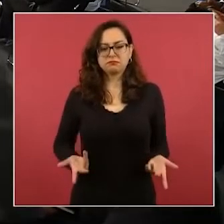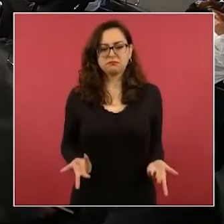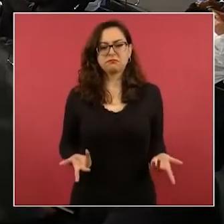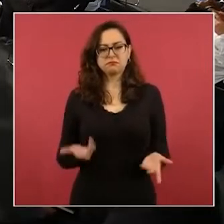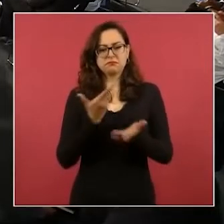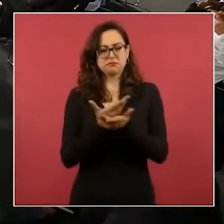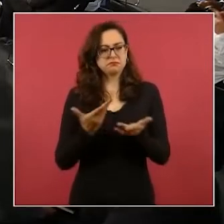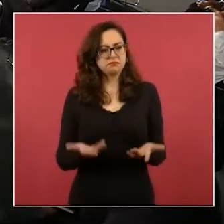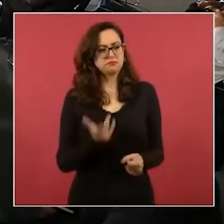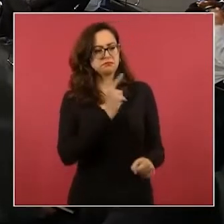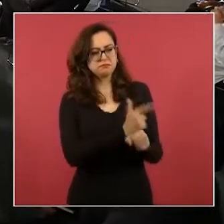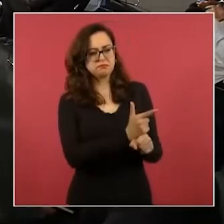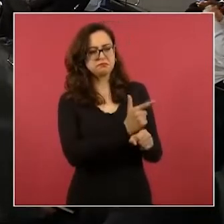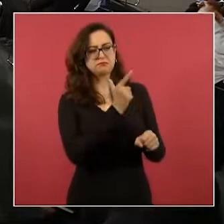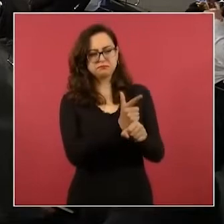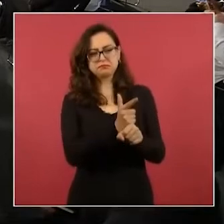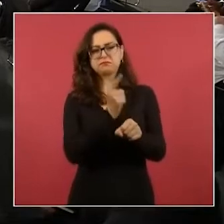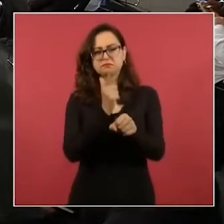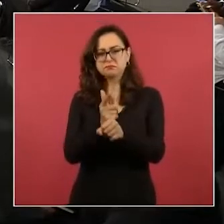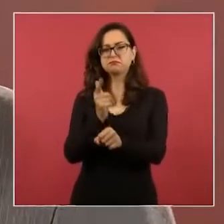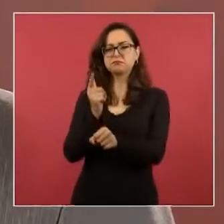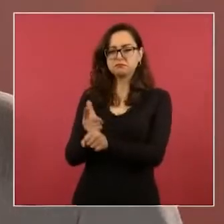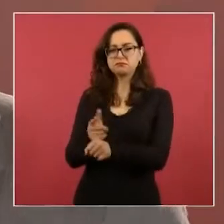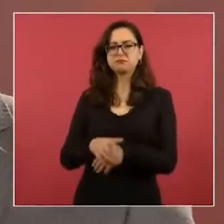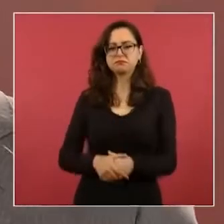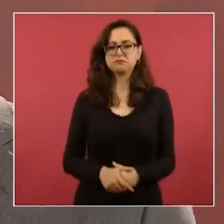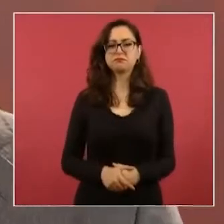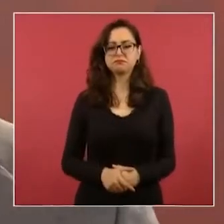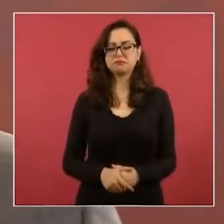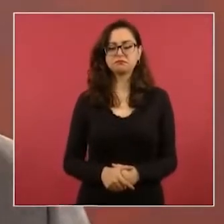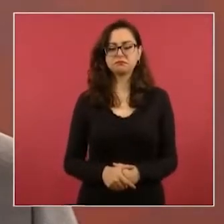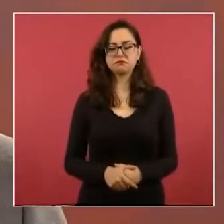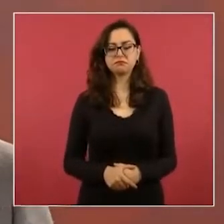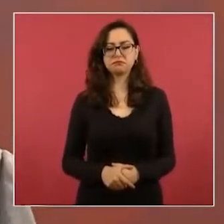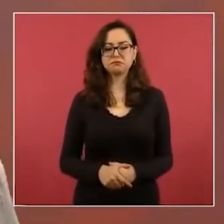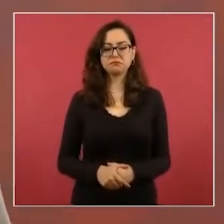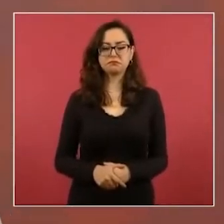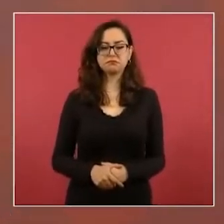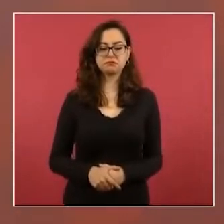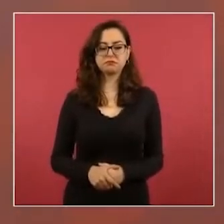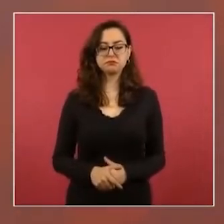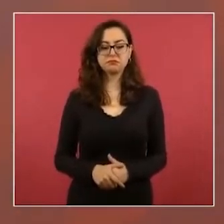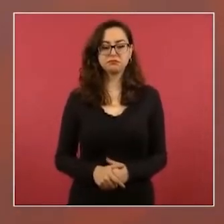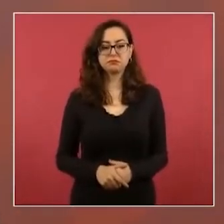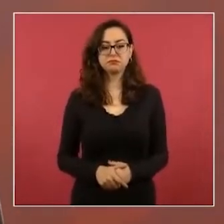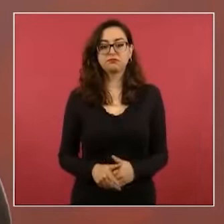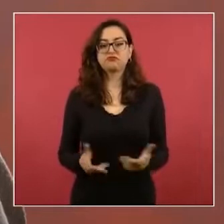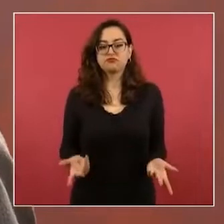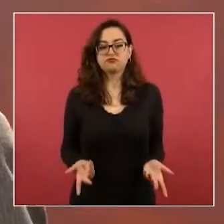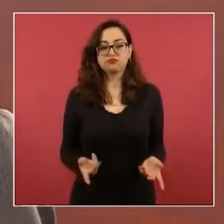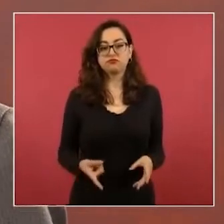que ya no es sólo por el dinero,